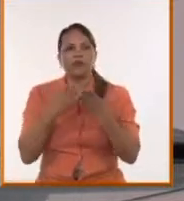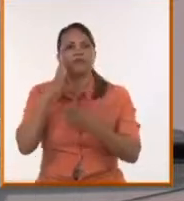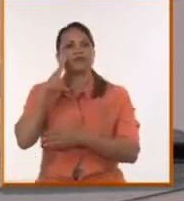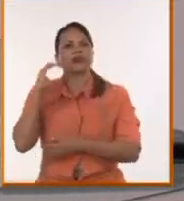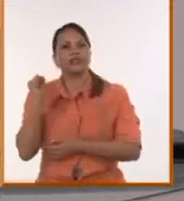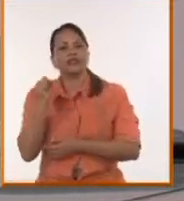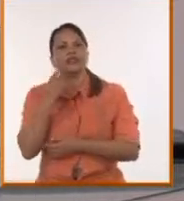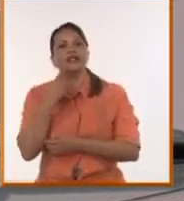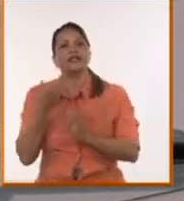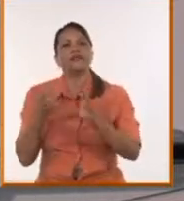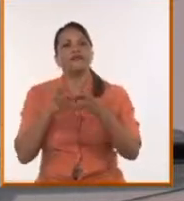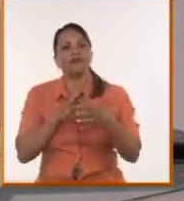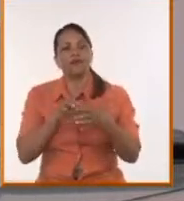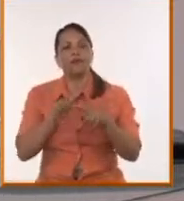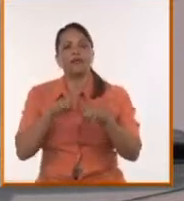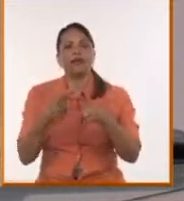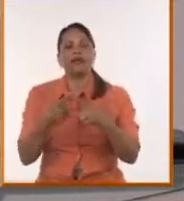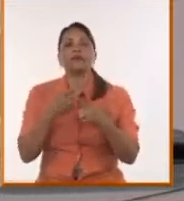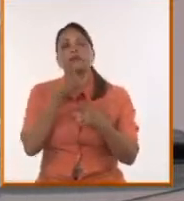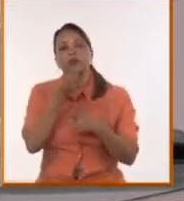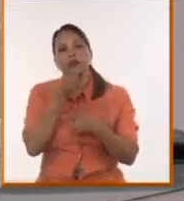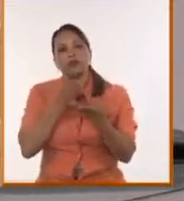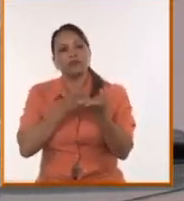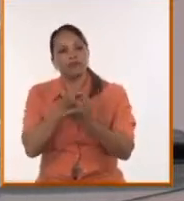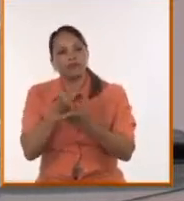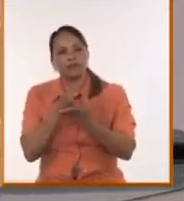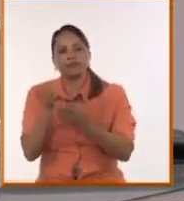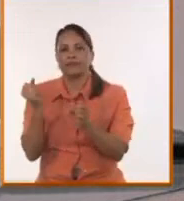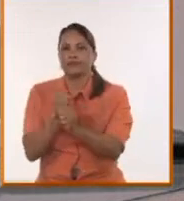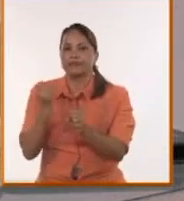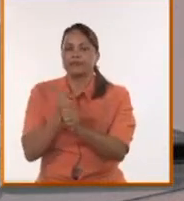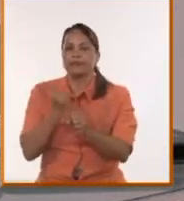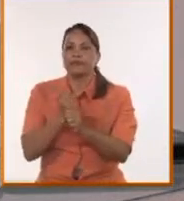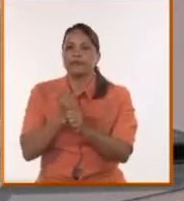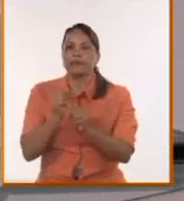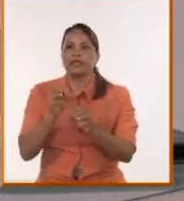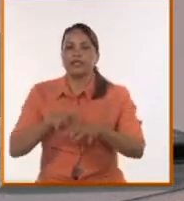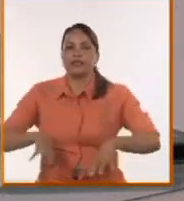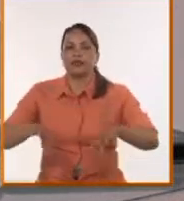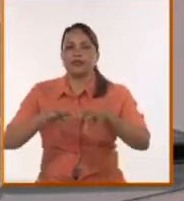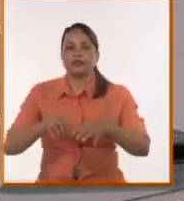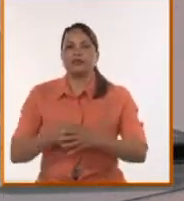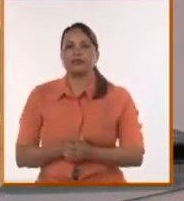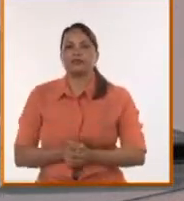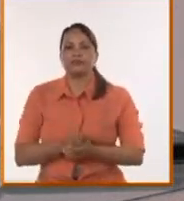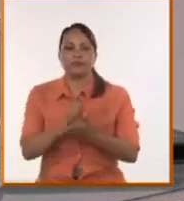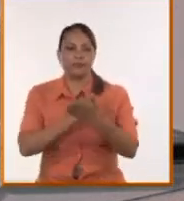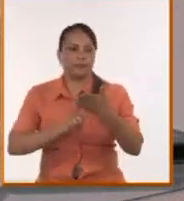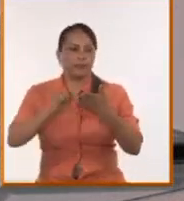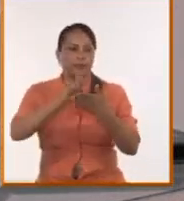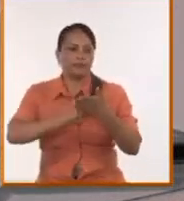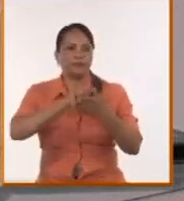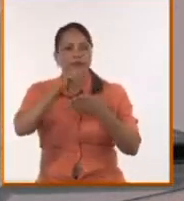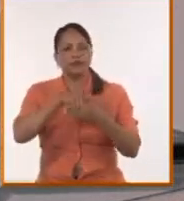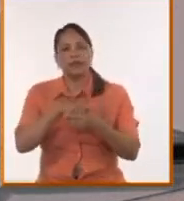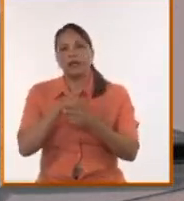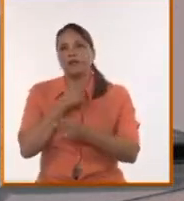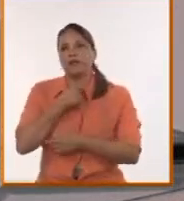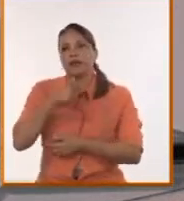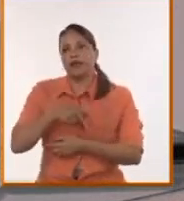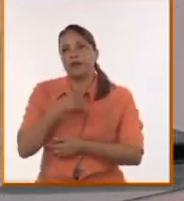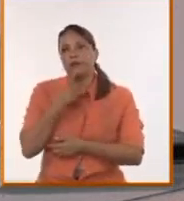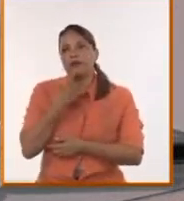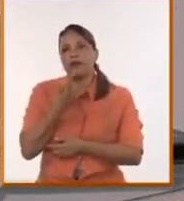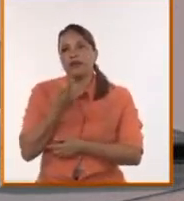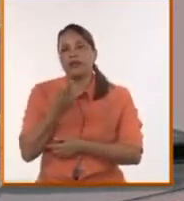desde la izquierda cuántas cosas podemos seguir haciendo en este campo. Y de elecciones, por supuesto, si el